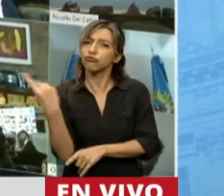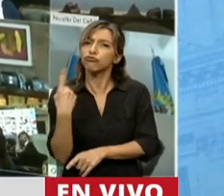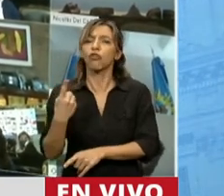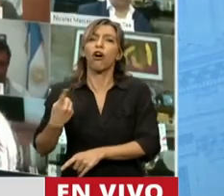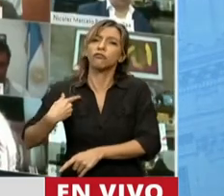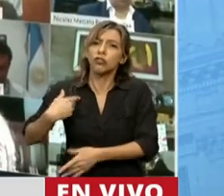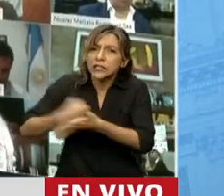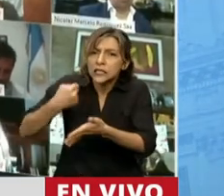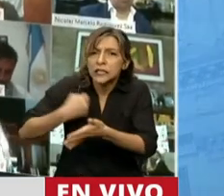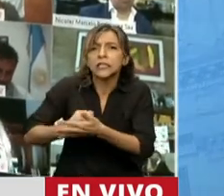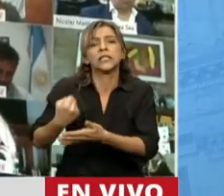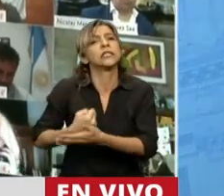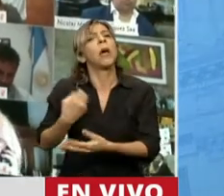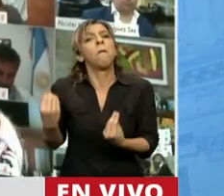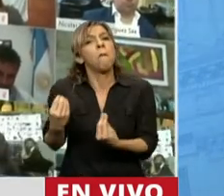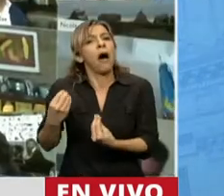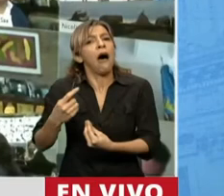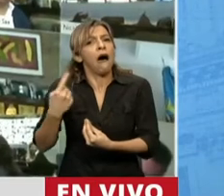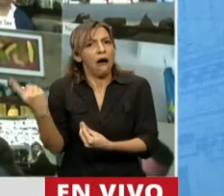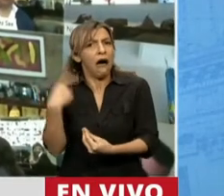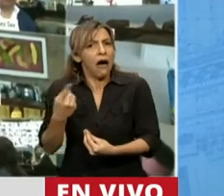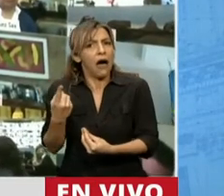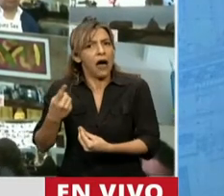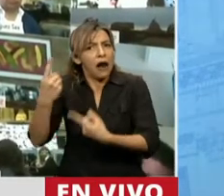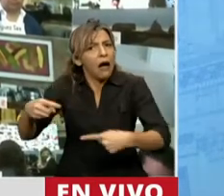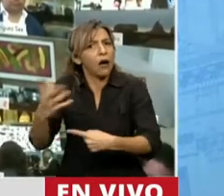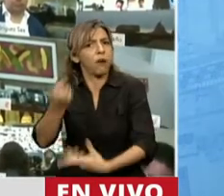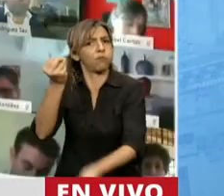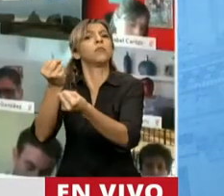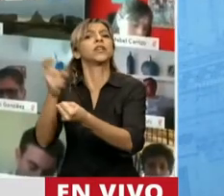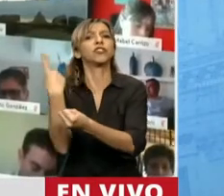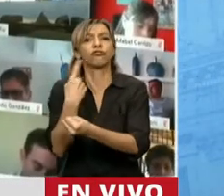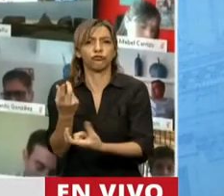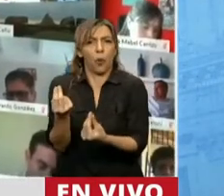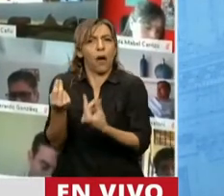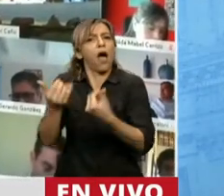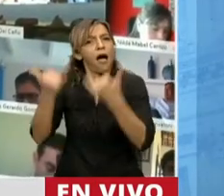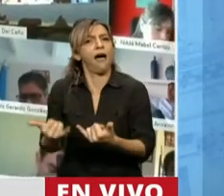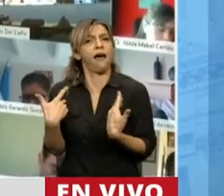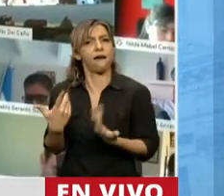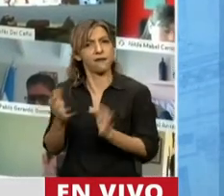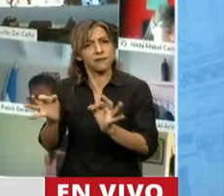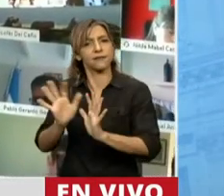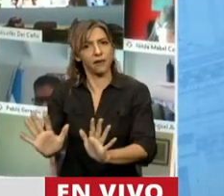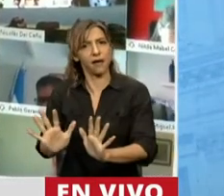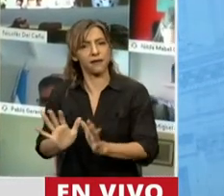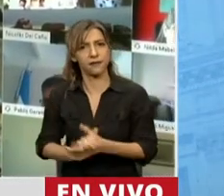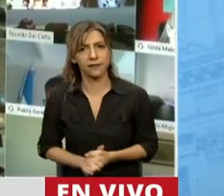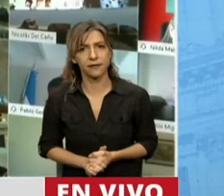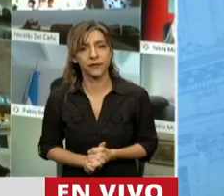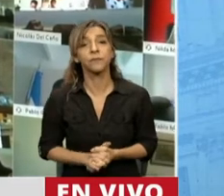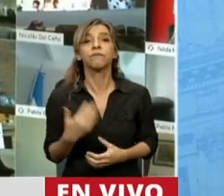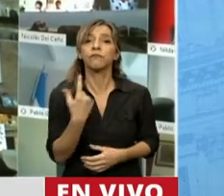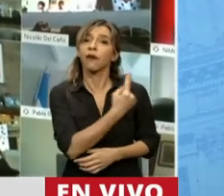lucha, muchas vidas de compañeros y compañeras, y por eso es que debemos cuidarla y valorarla. Cada uno de nosotros y nosotras que hoy